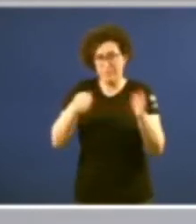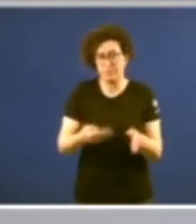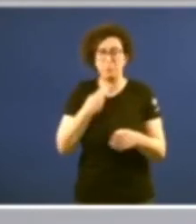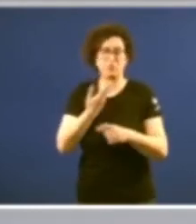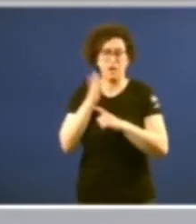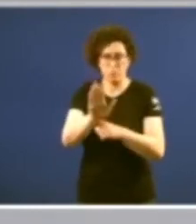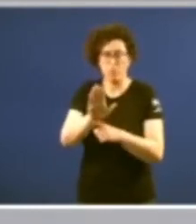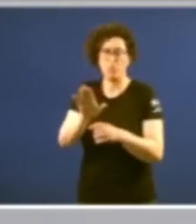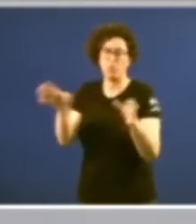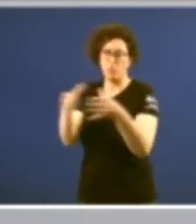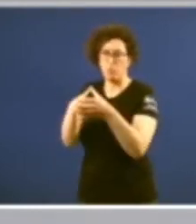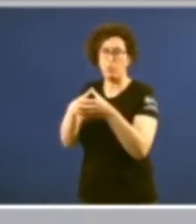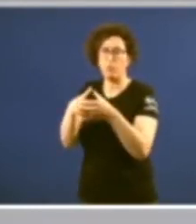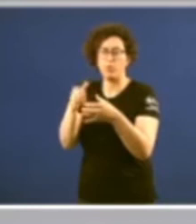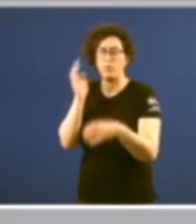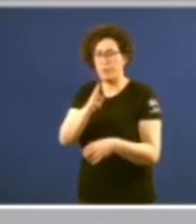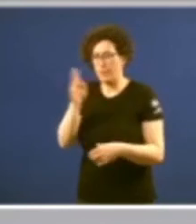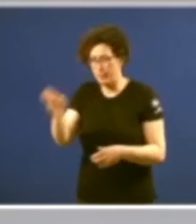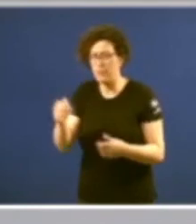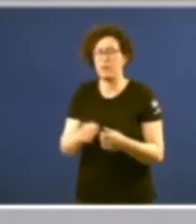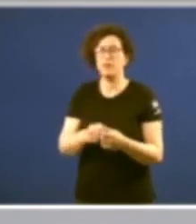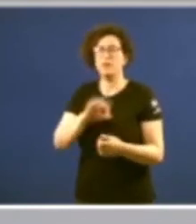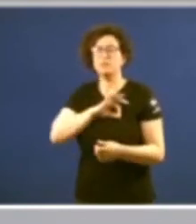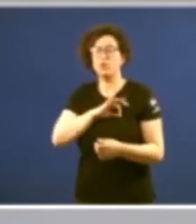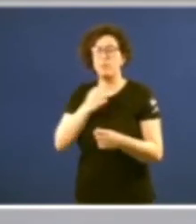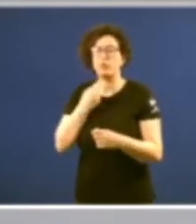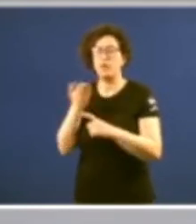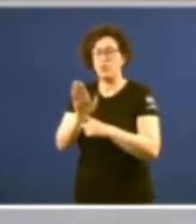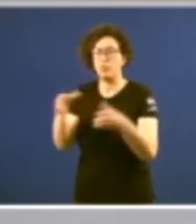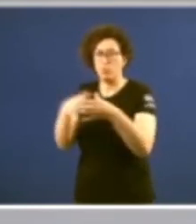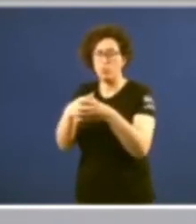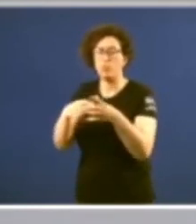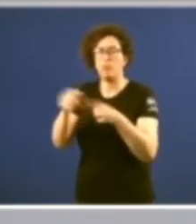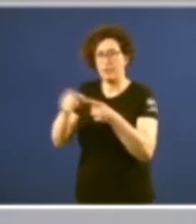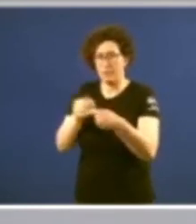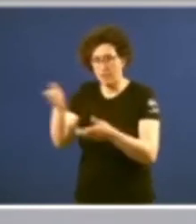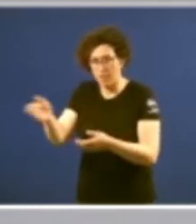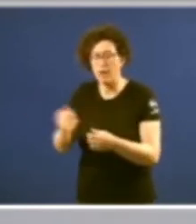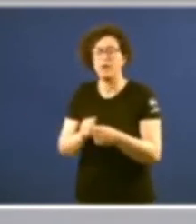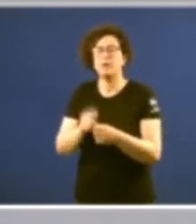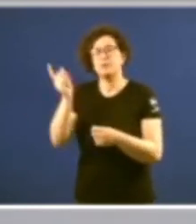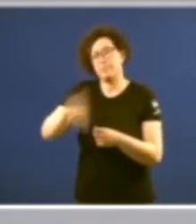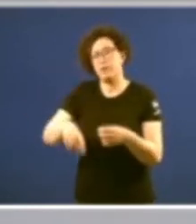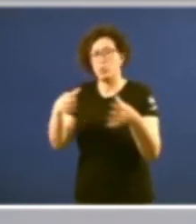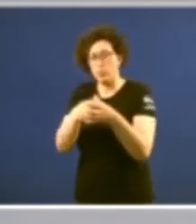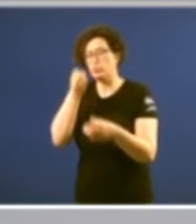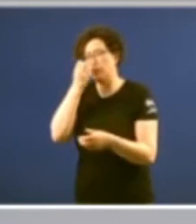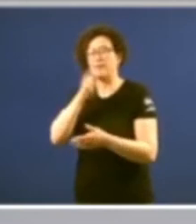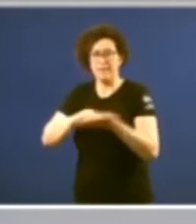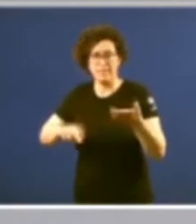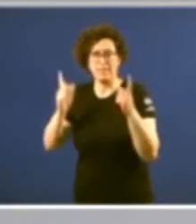do Grupo Parlamentario Popular señora portavoz do Bloque Nacionalista Galego e do Partido Socialista de Galicia